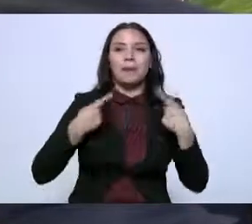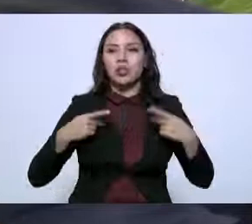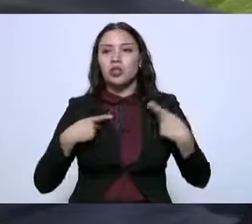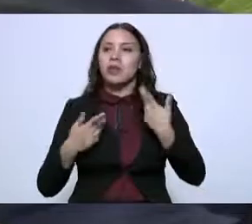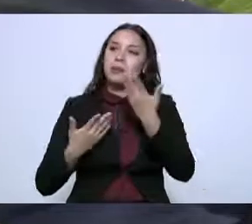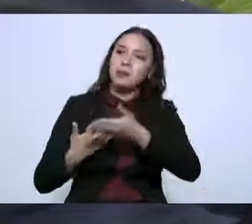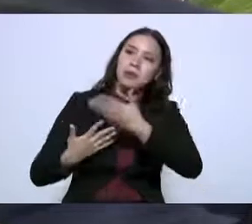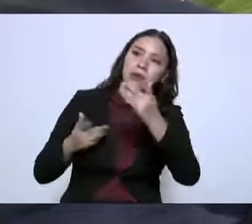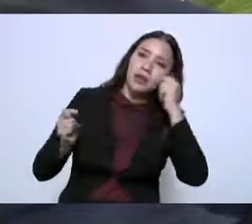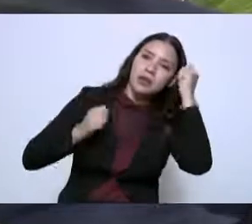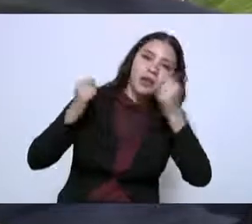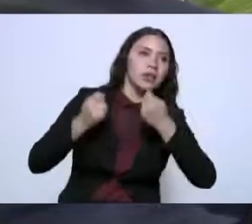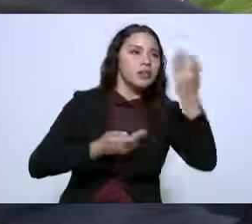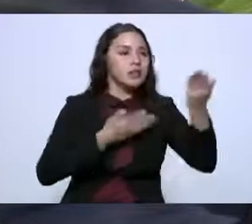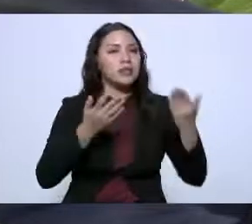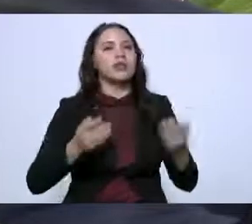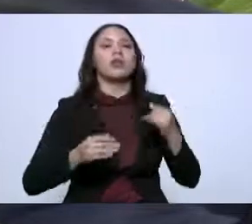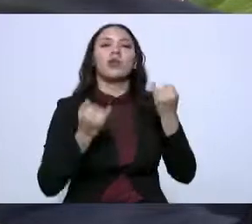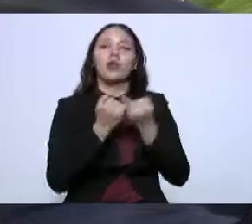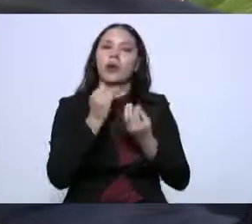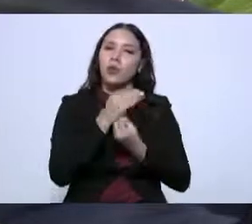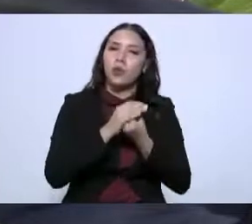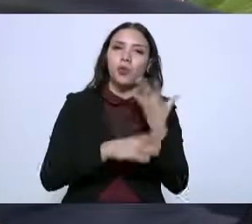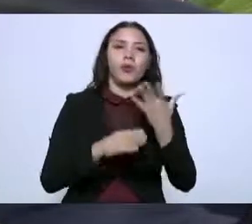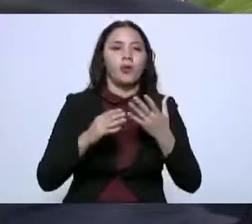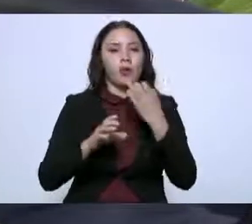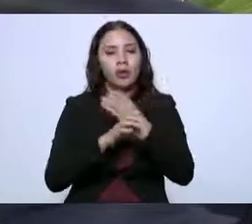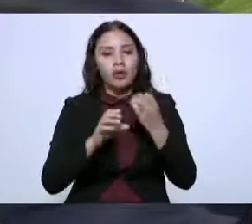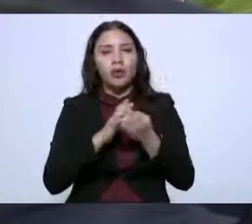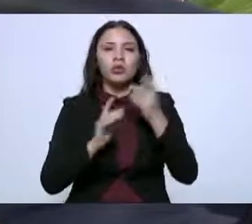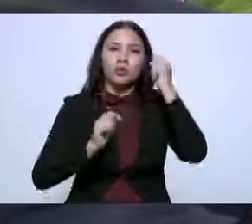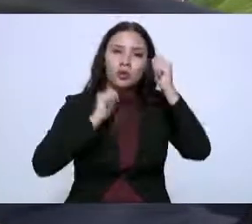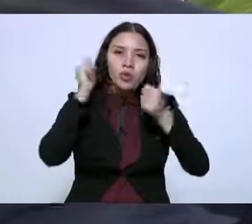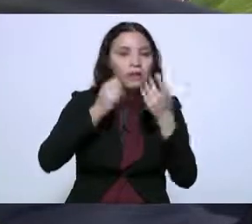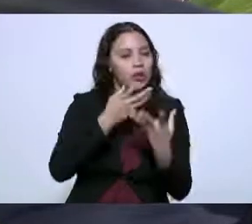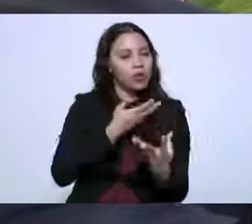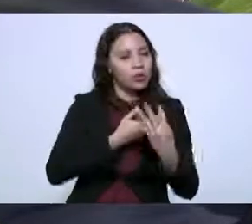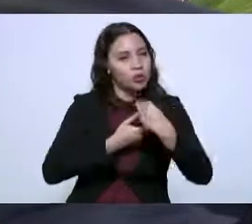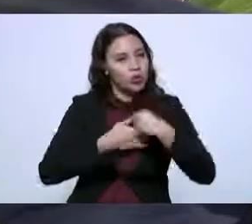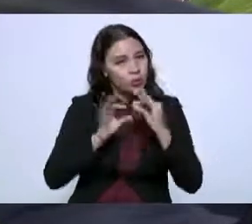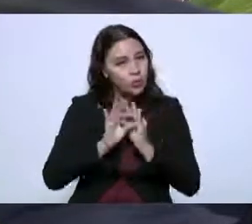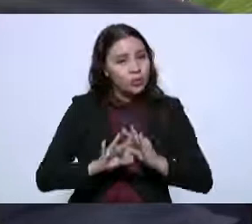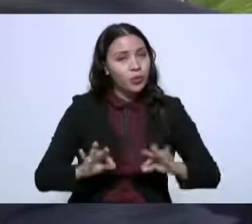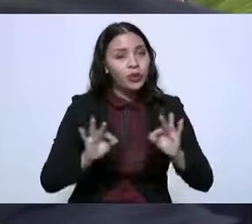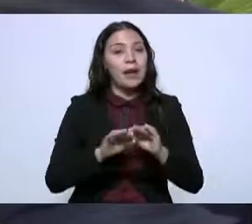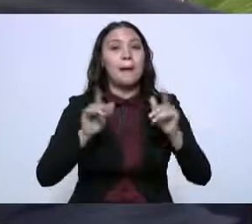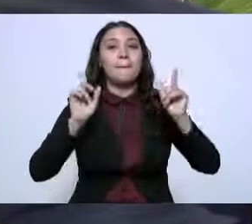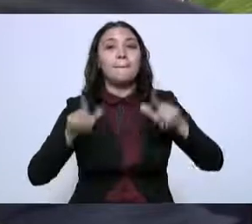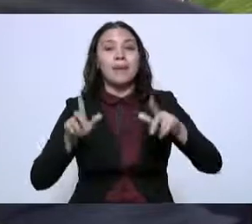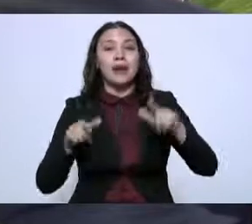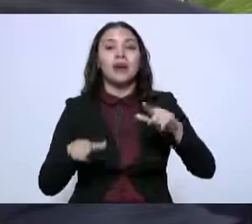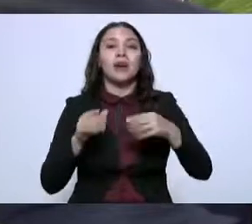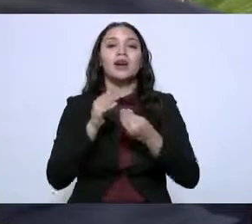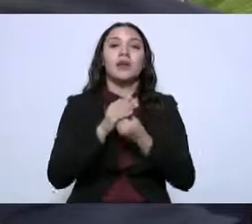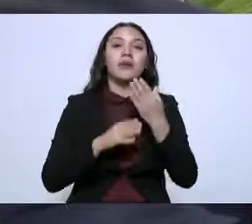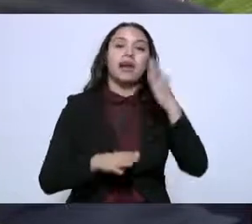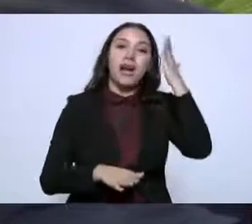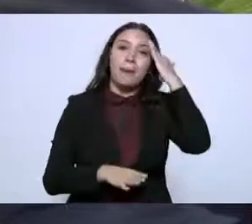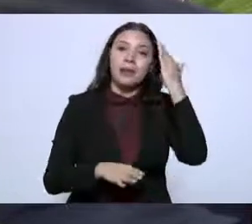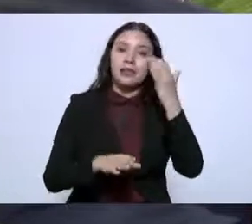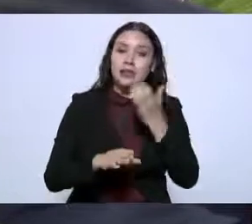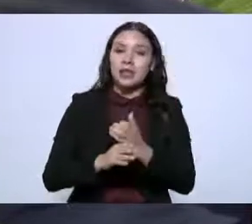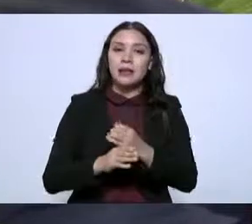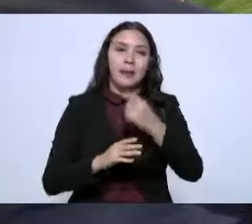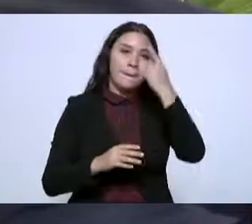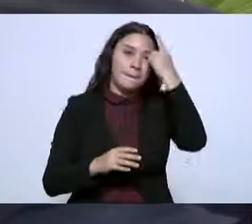embajadores turísticos integración de producto turismo incluyente la plataforma NAFI capacita con